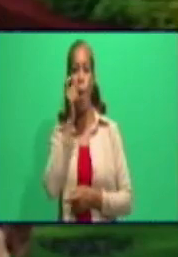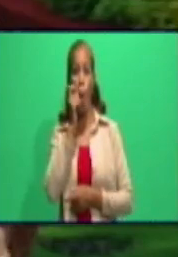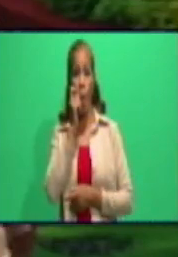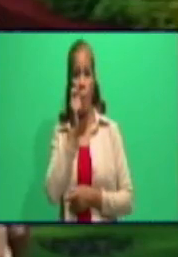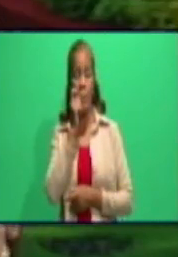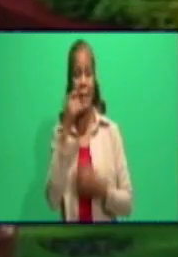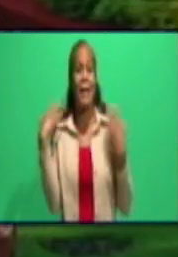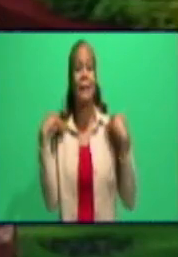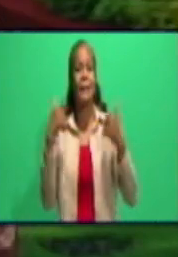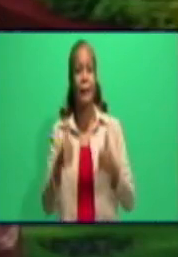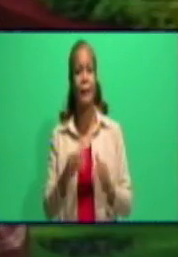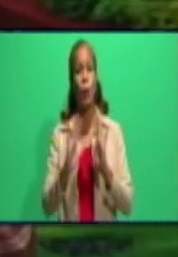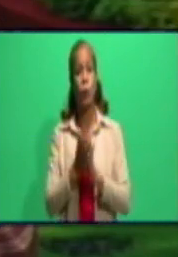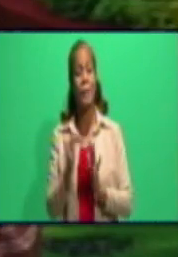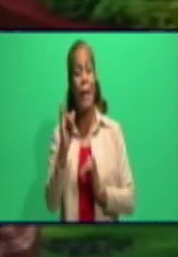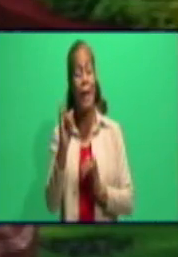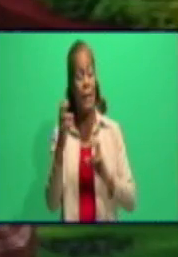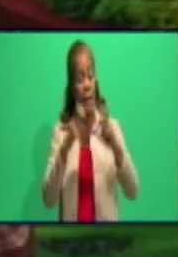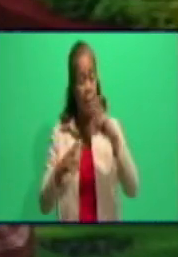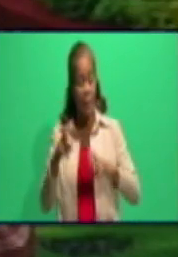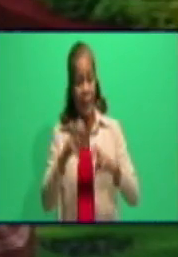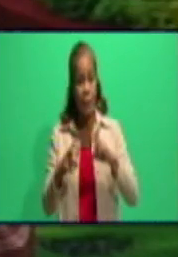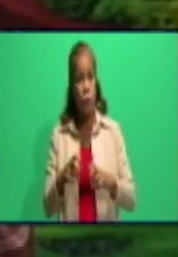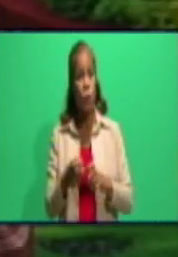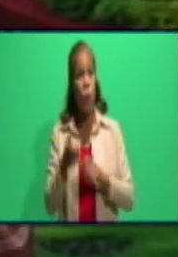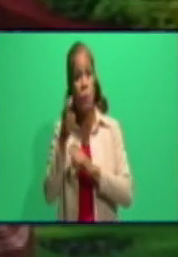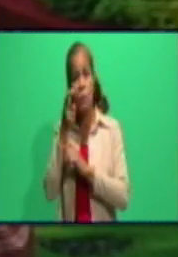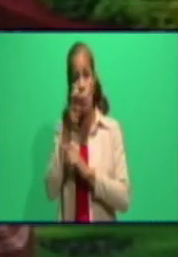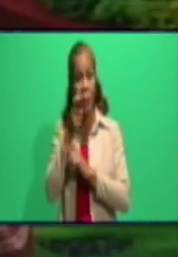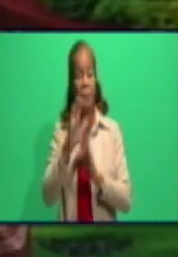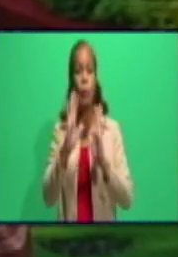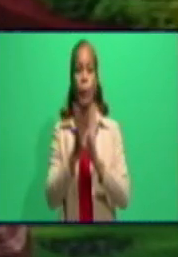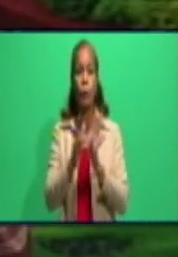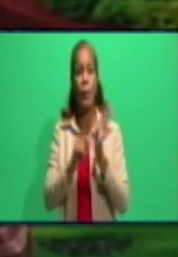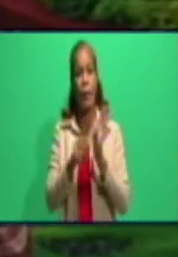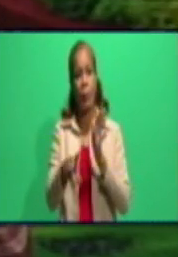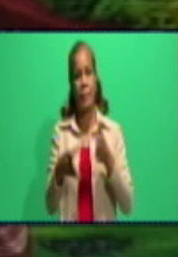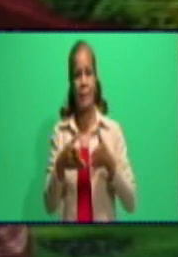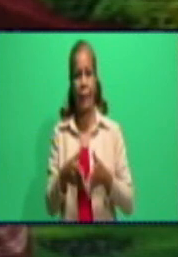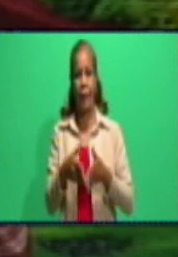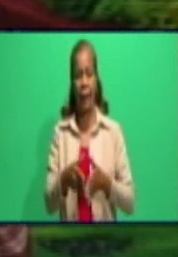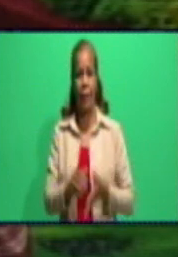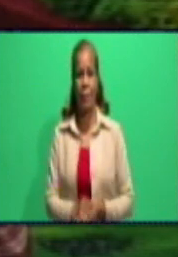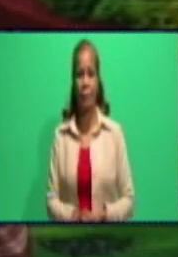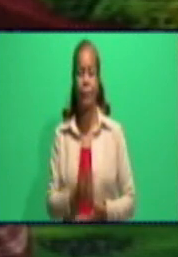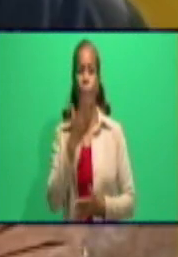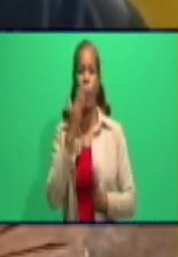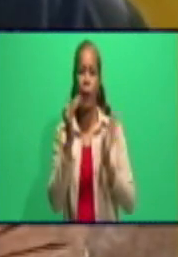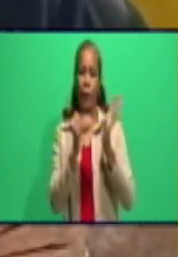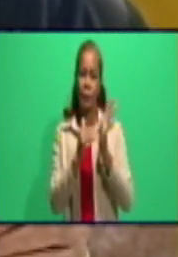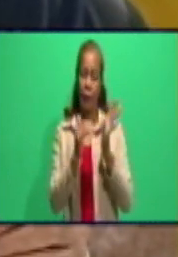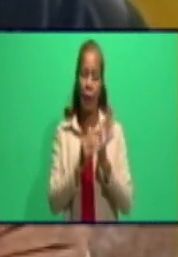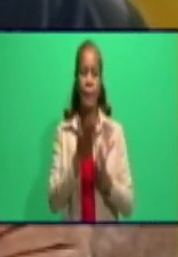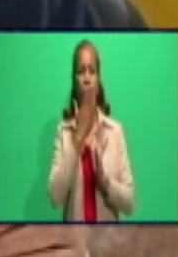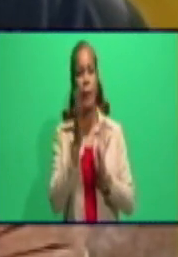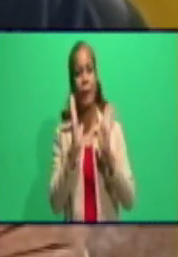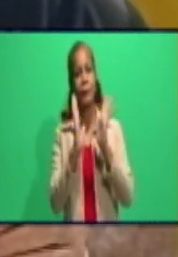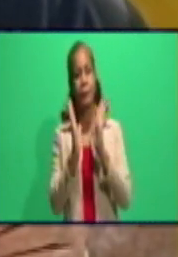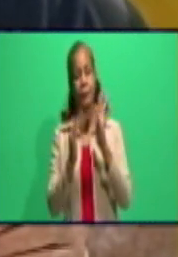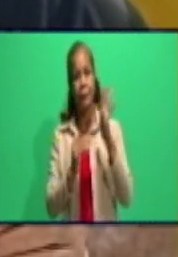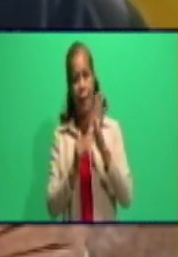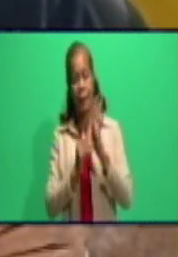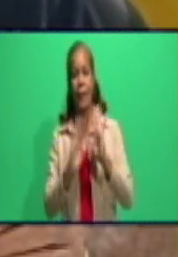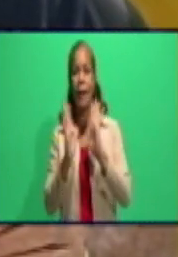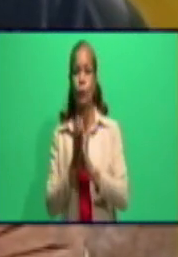...director de inspección y supervisión en nuestra provincia de Granma, Héctor, buenas tardes. Sí, buenas tardes, Yonel, a usted y a todos los amigos